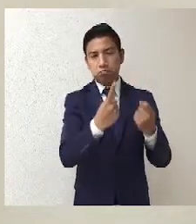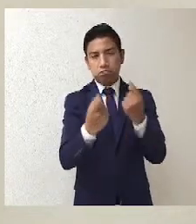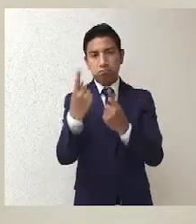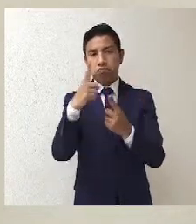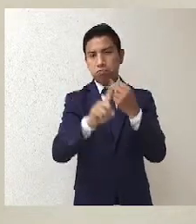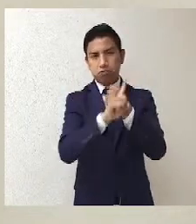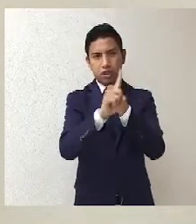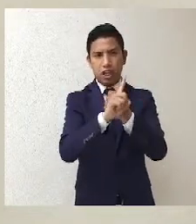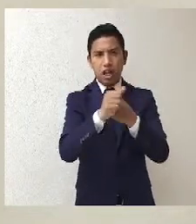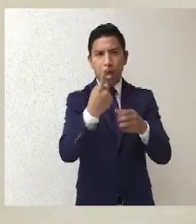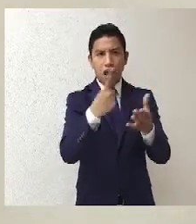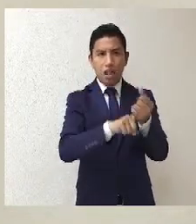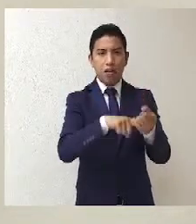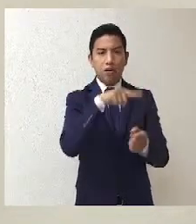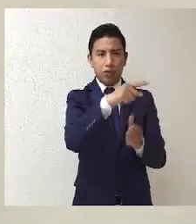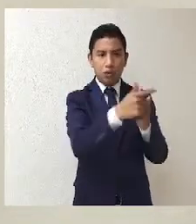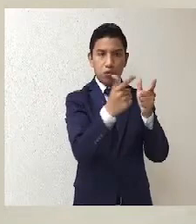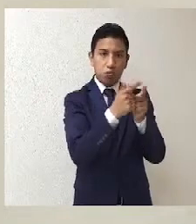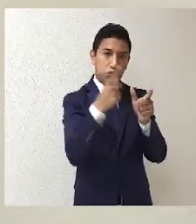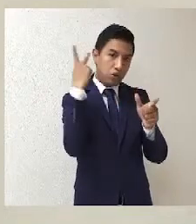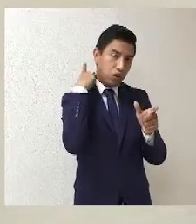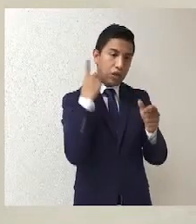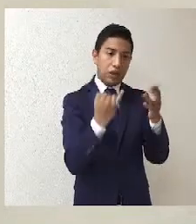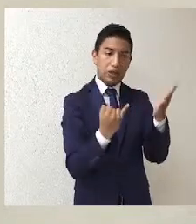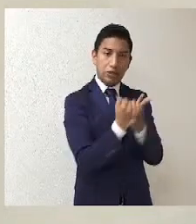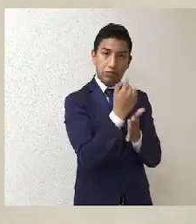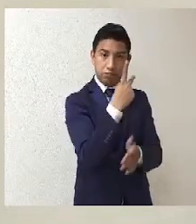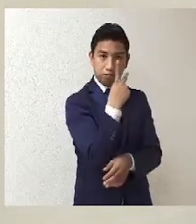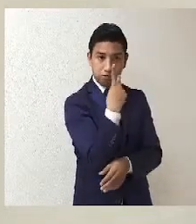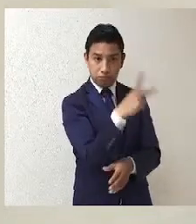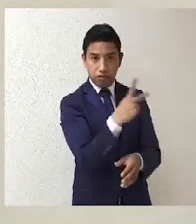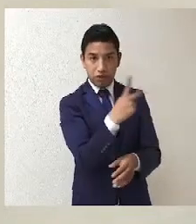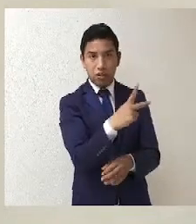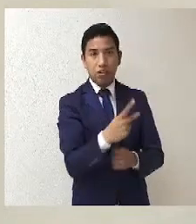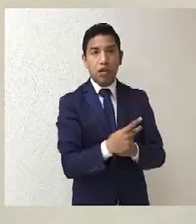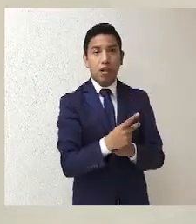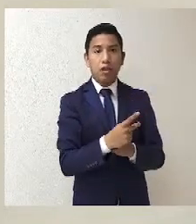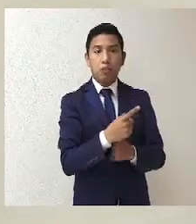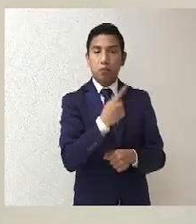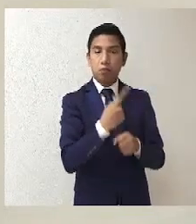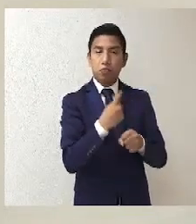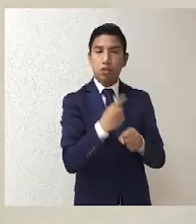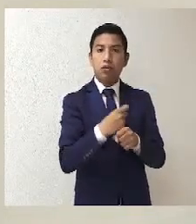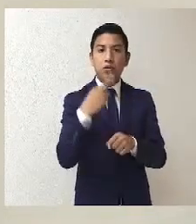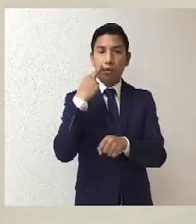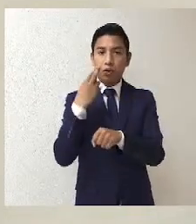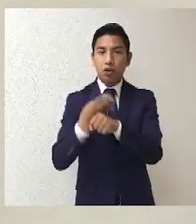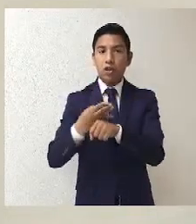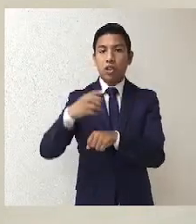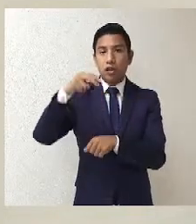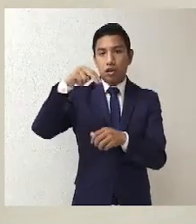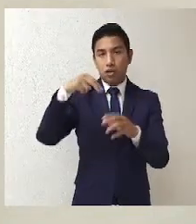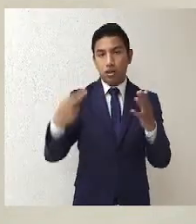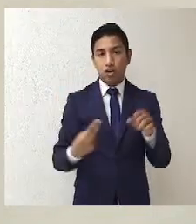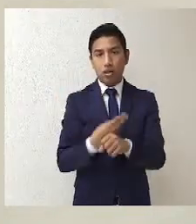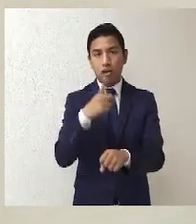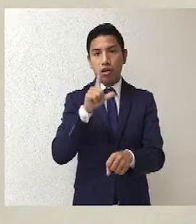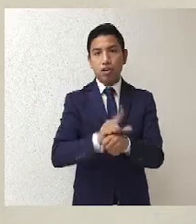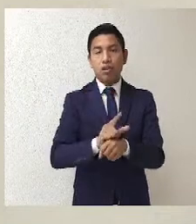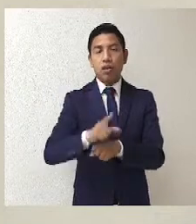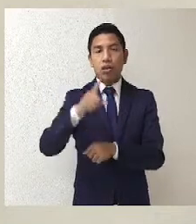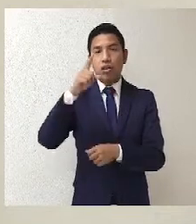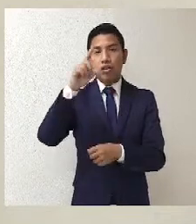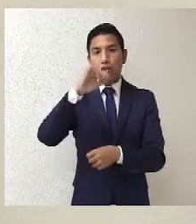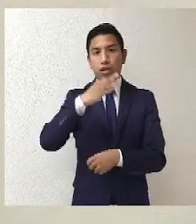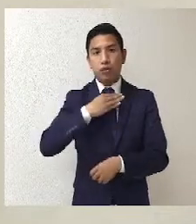surgen al interior del partido por las decisiones del partido, el primero que conoce es la Comisión Nacional de Honestía y Justicia, en el caso